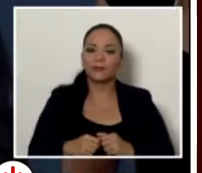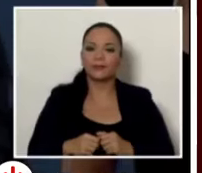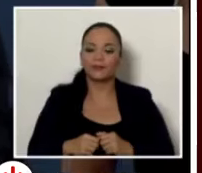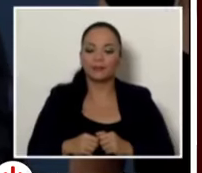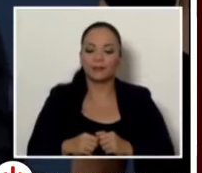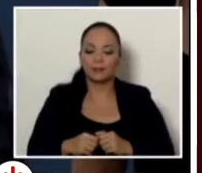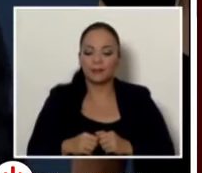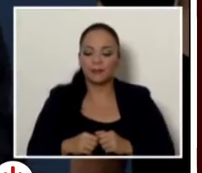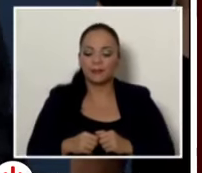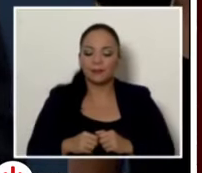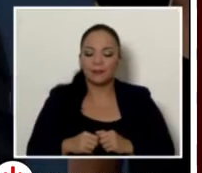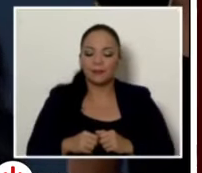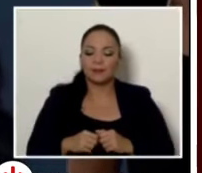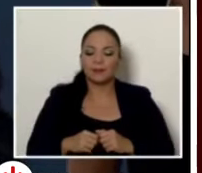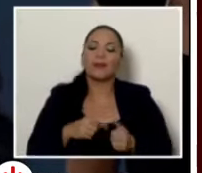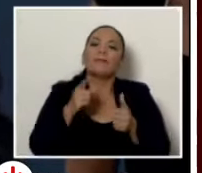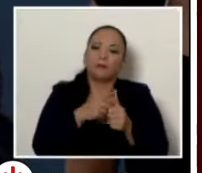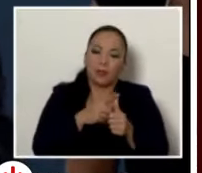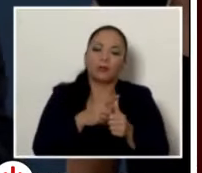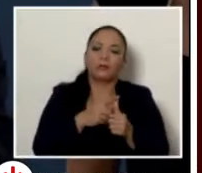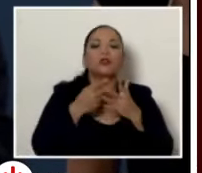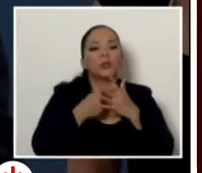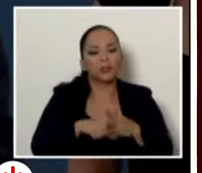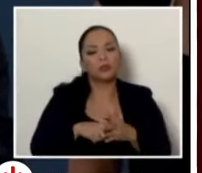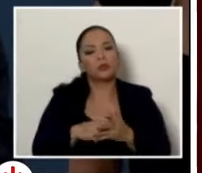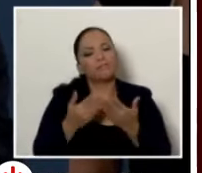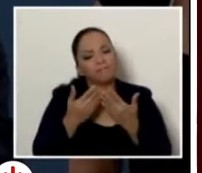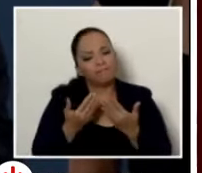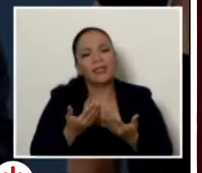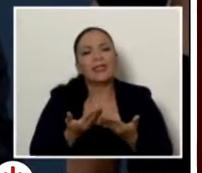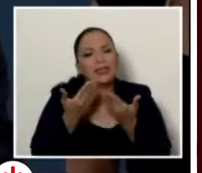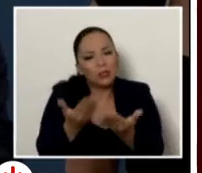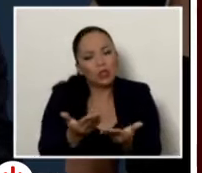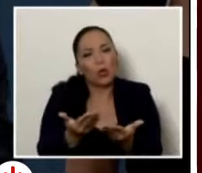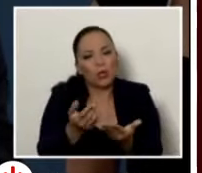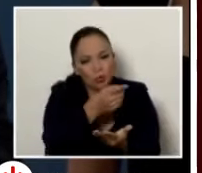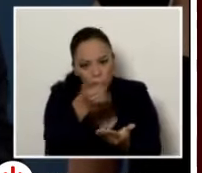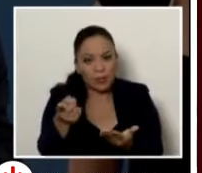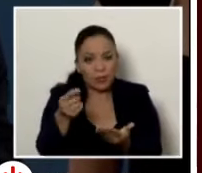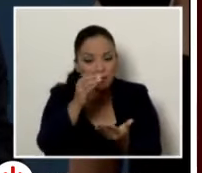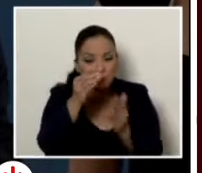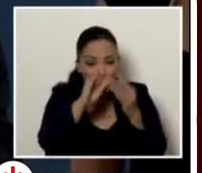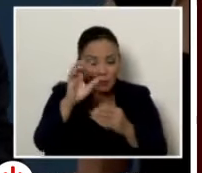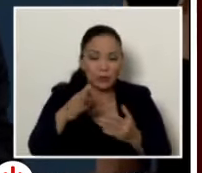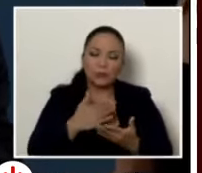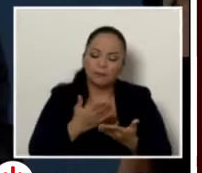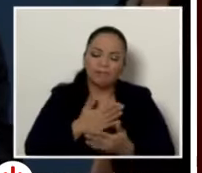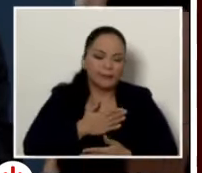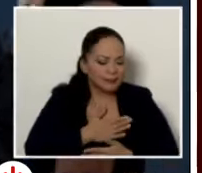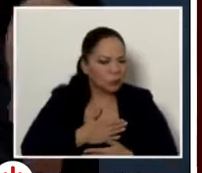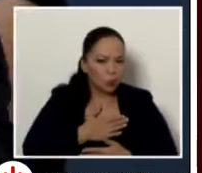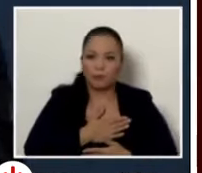creo que debo iniciar ofreciendo una disculpa al pueblo de Costa Rica en nombre de la institución a la cual hoy represento